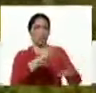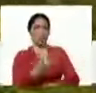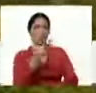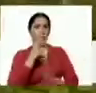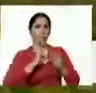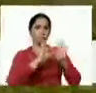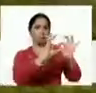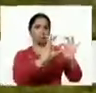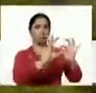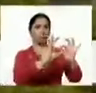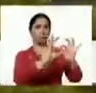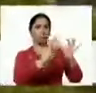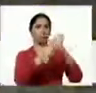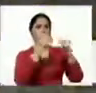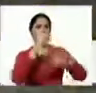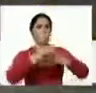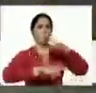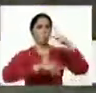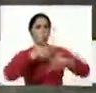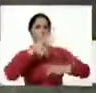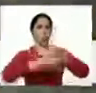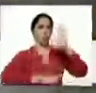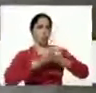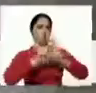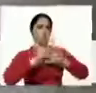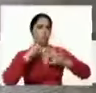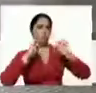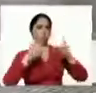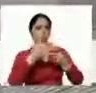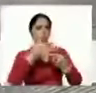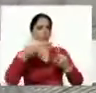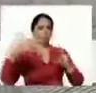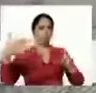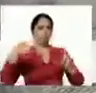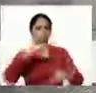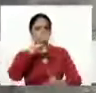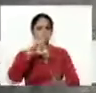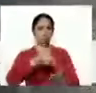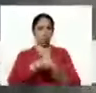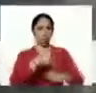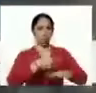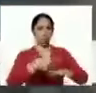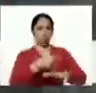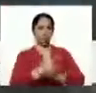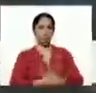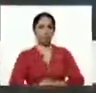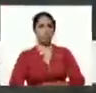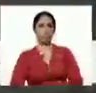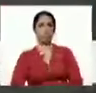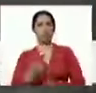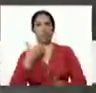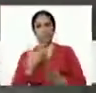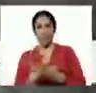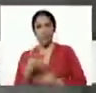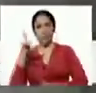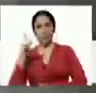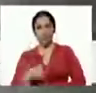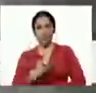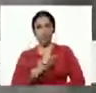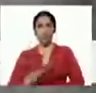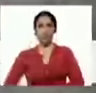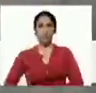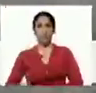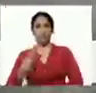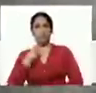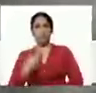consolidación de todos los procesos productivos en materia cerealera a nivel nacional gobernador gracias pero también presidente